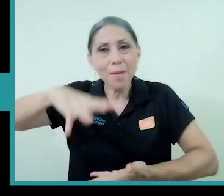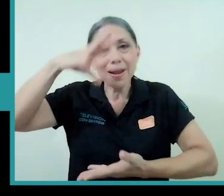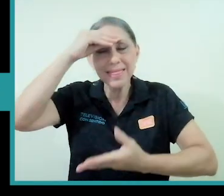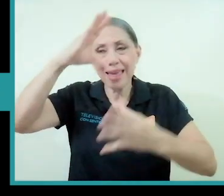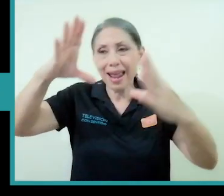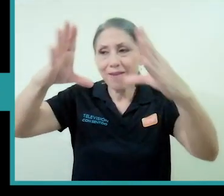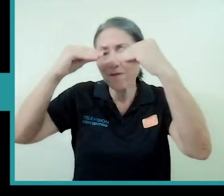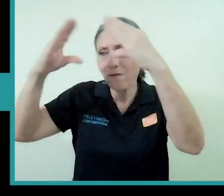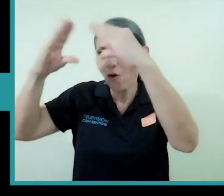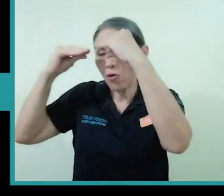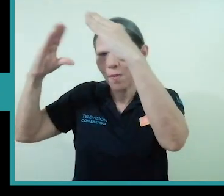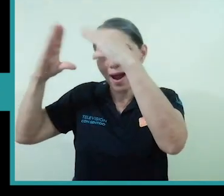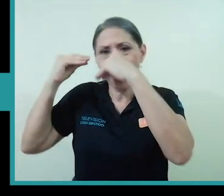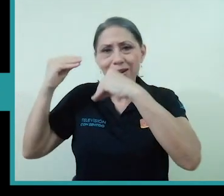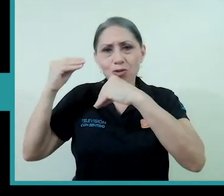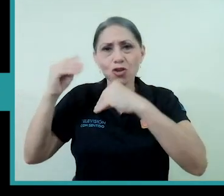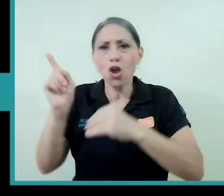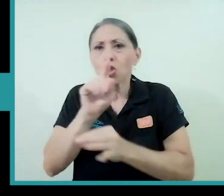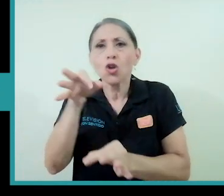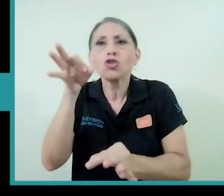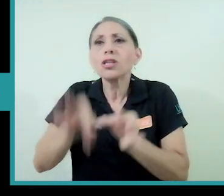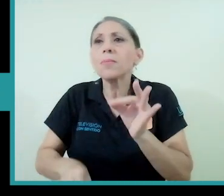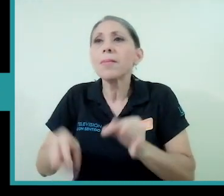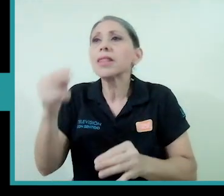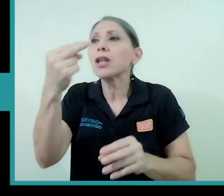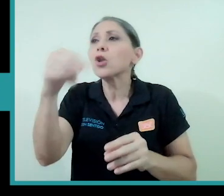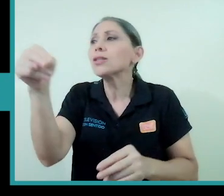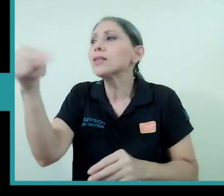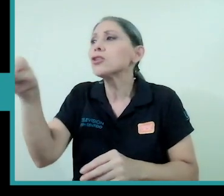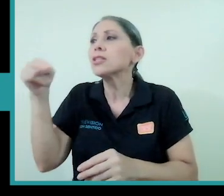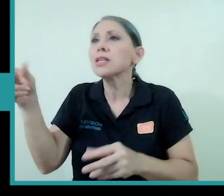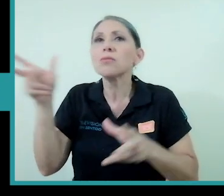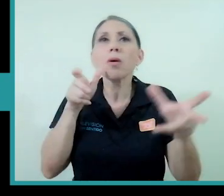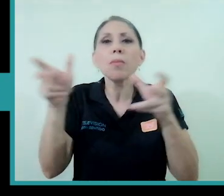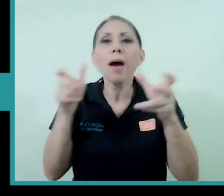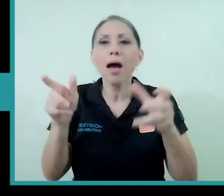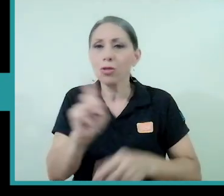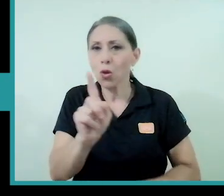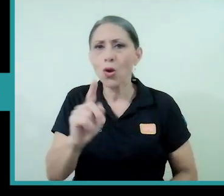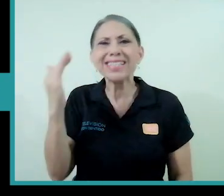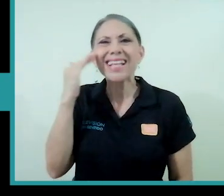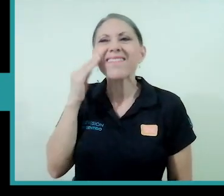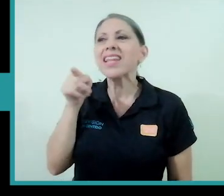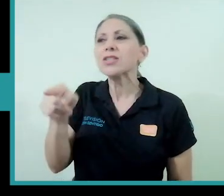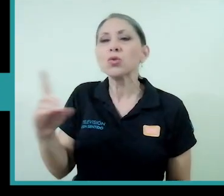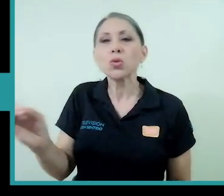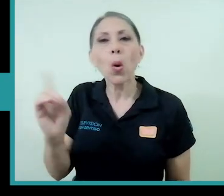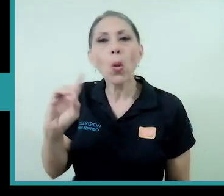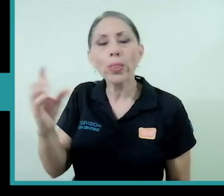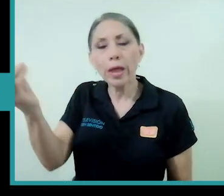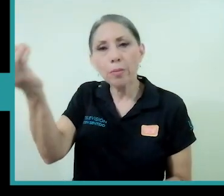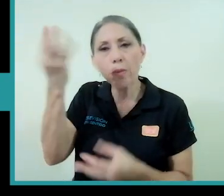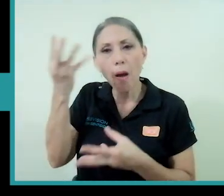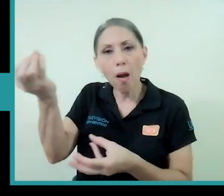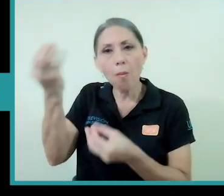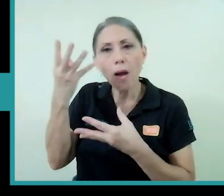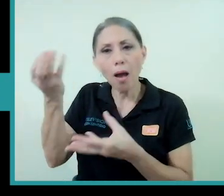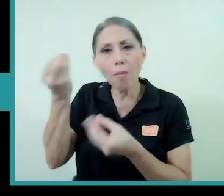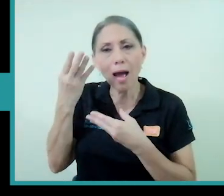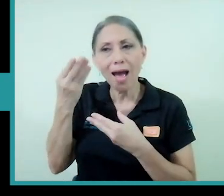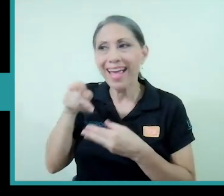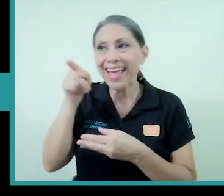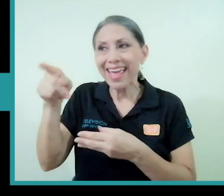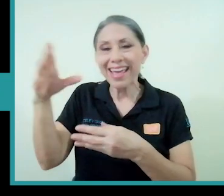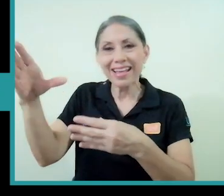informarnos a no es simplemente recibir noticias y no saber de dónde estoy recibiendo noticias y qué tipo de